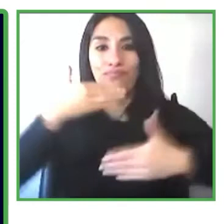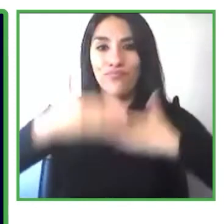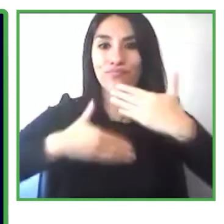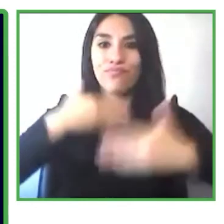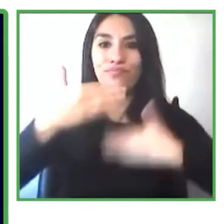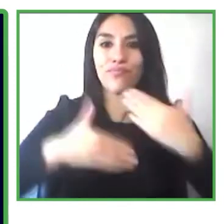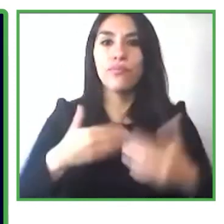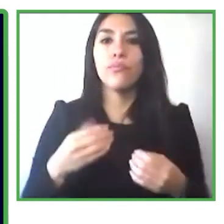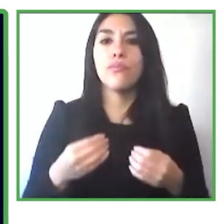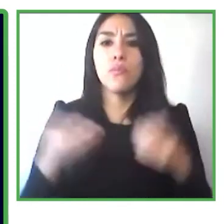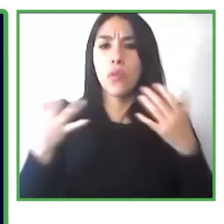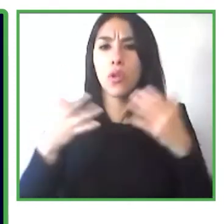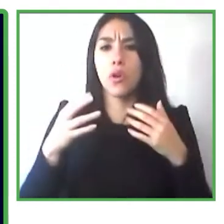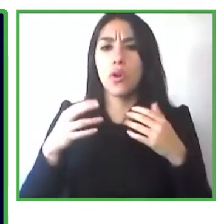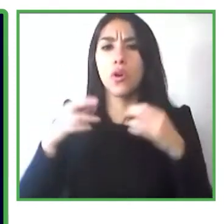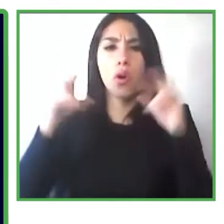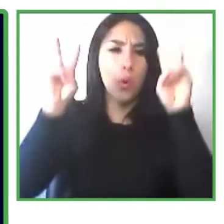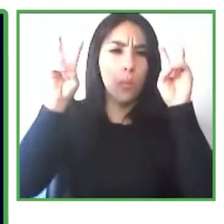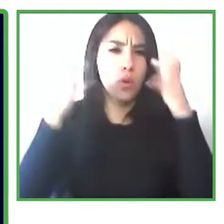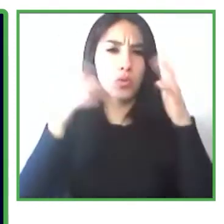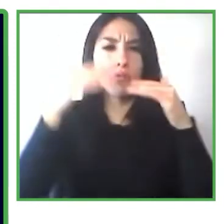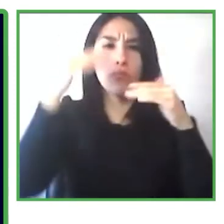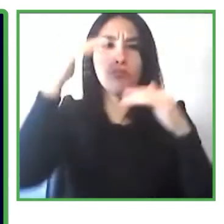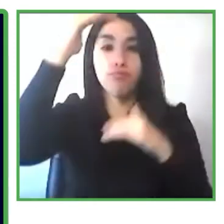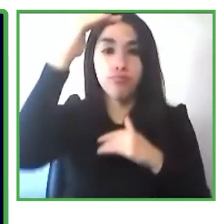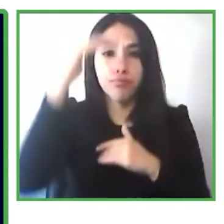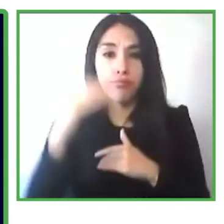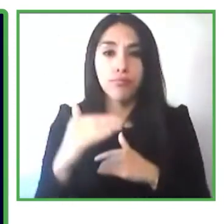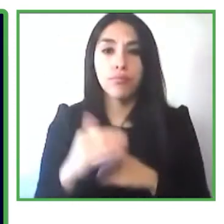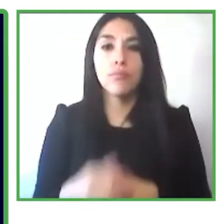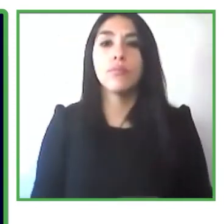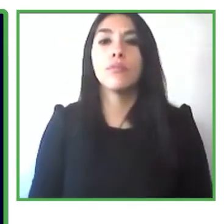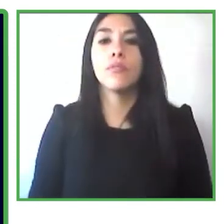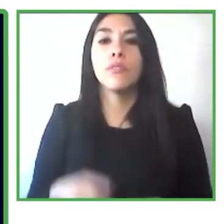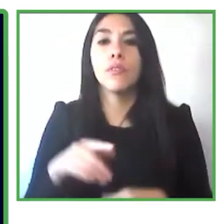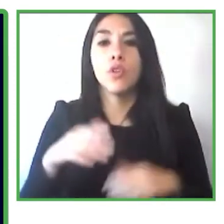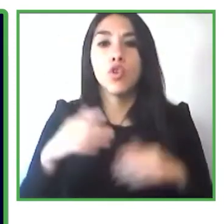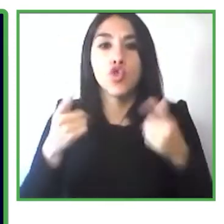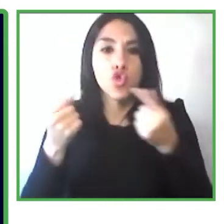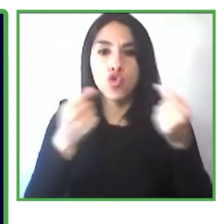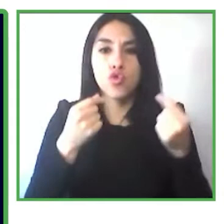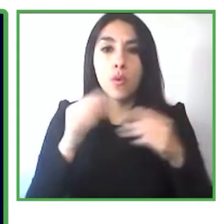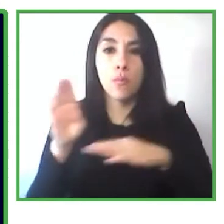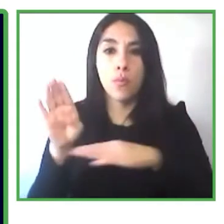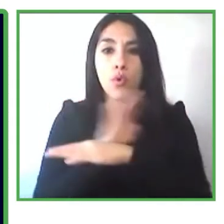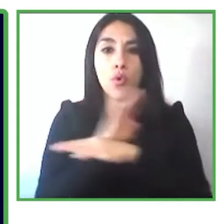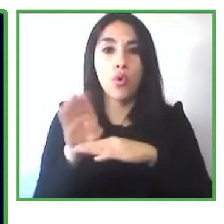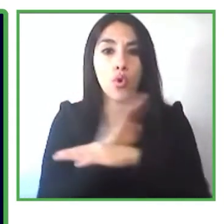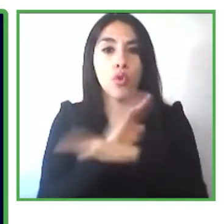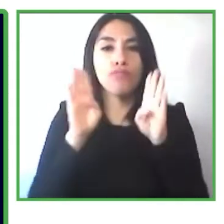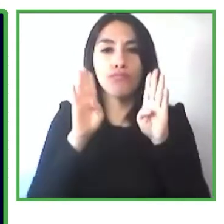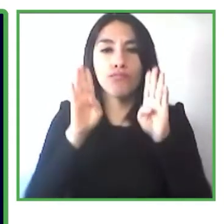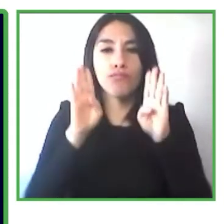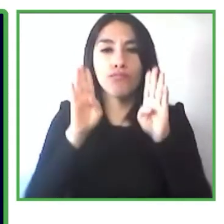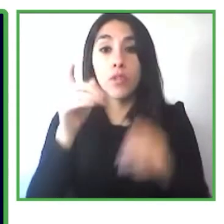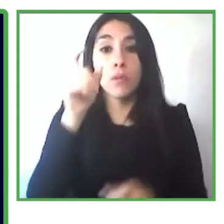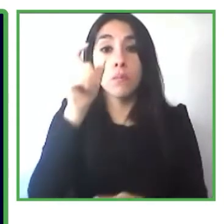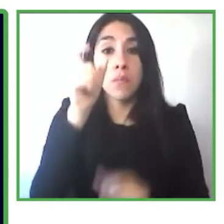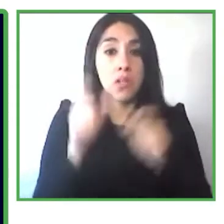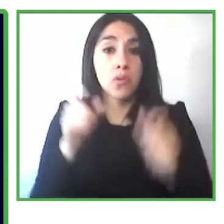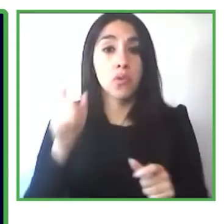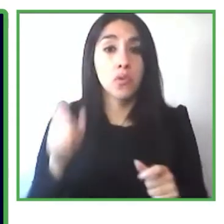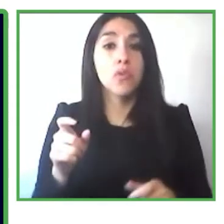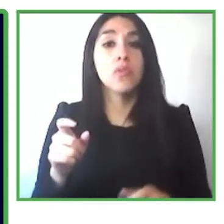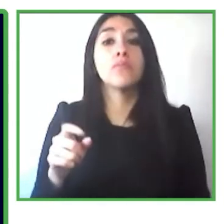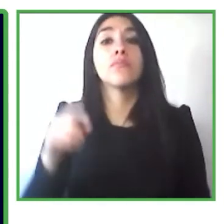o organizaciones a los efectos de gestionar adecuadamente el capital humano considerando a las personas con discapacidad La